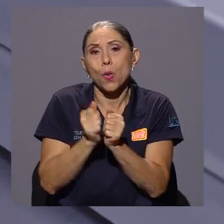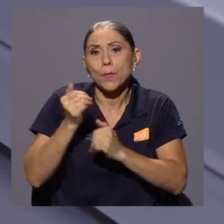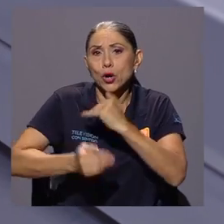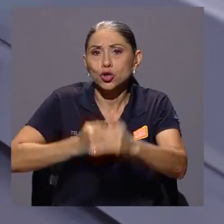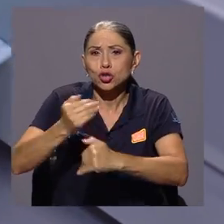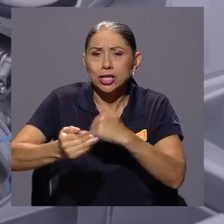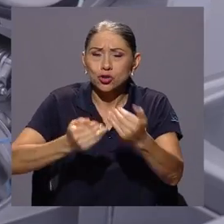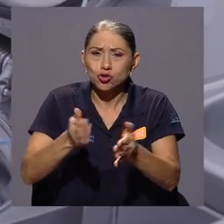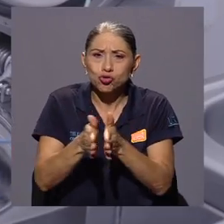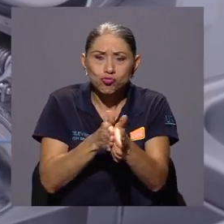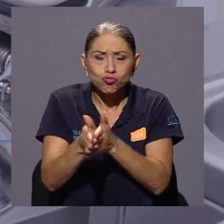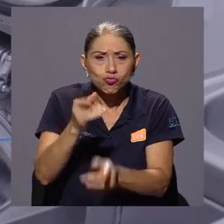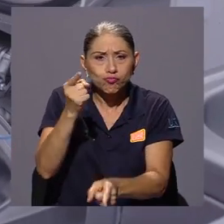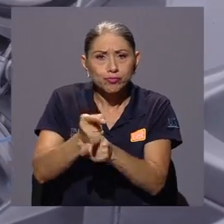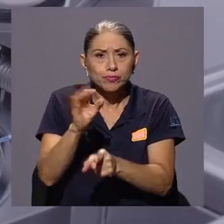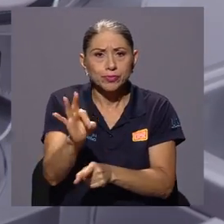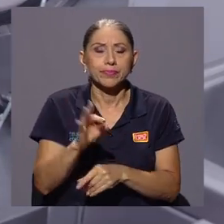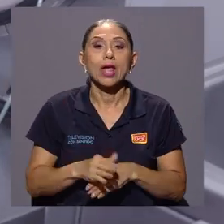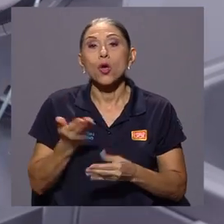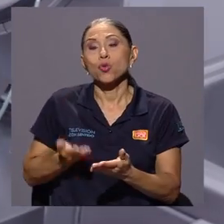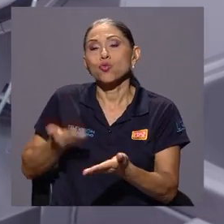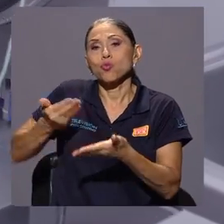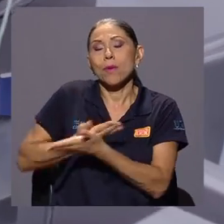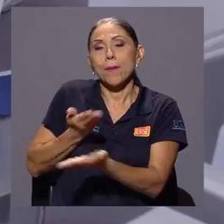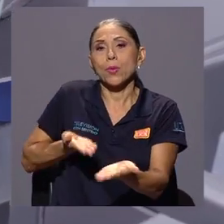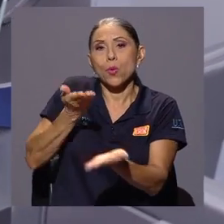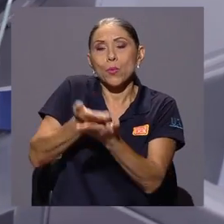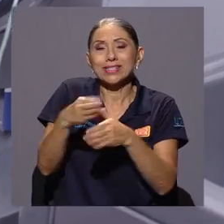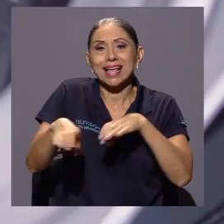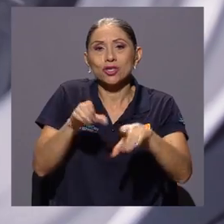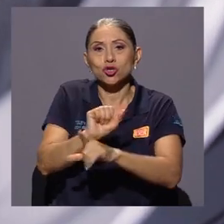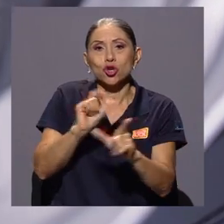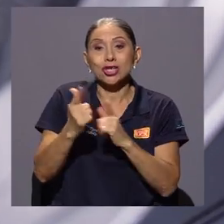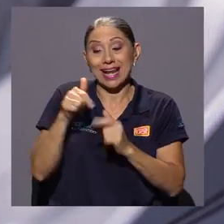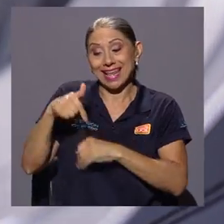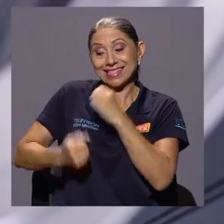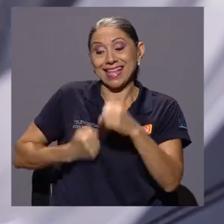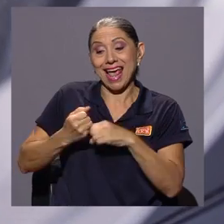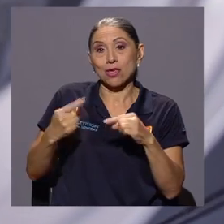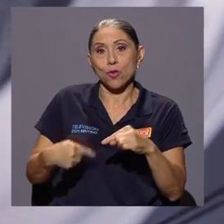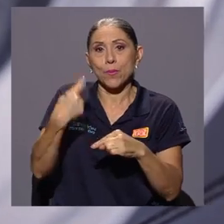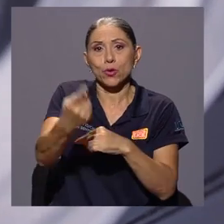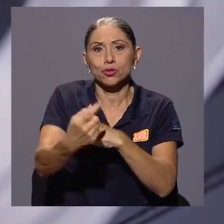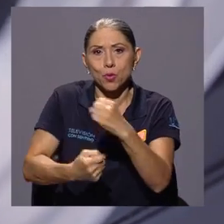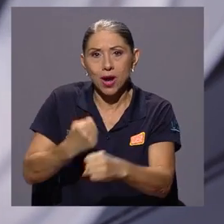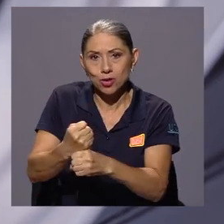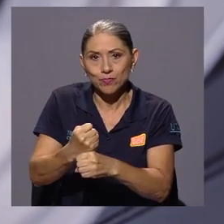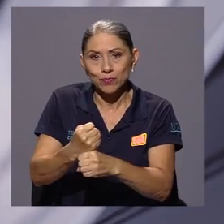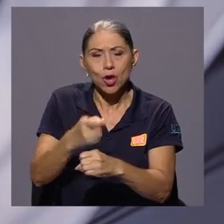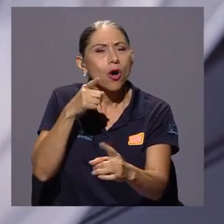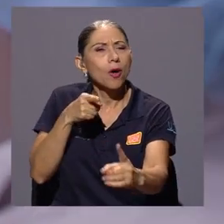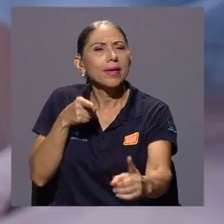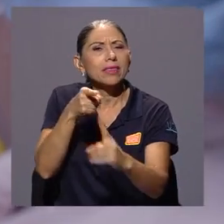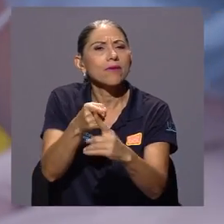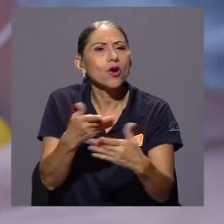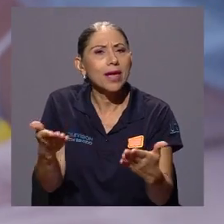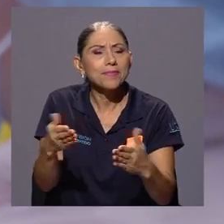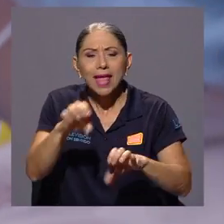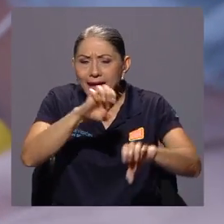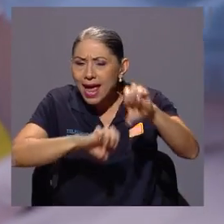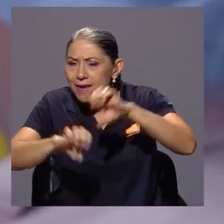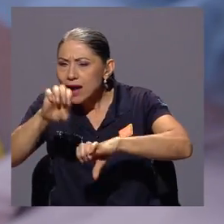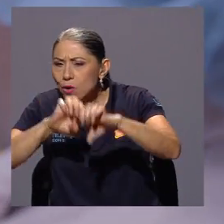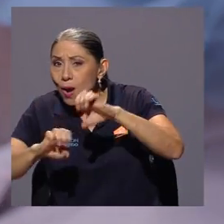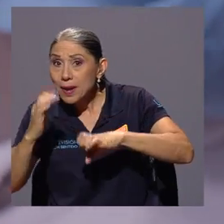optimizados. La nueva propuesta de acción social se desarrolla entre este año y el siguiente y su objetivo es evaluar las